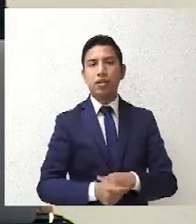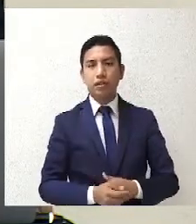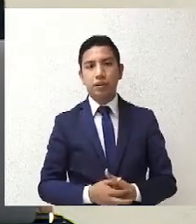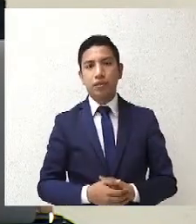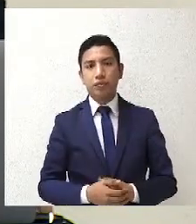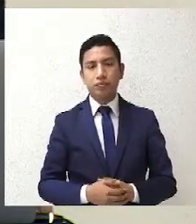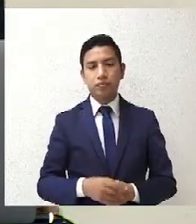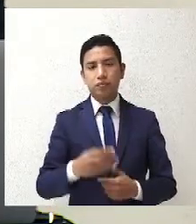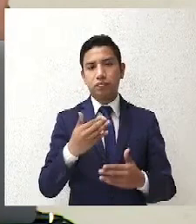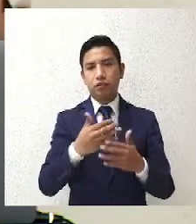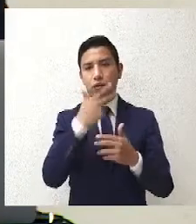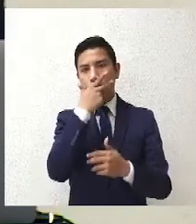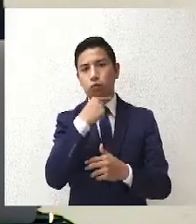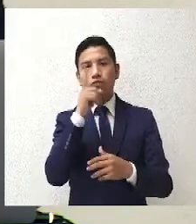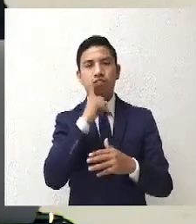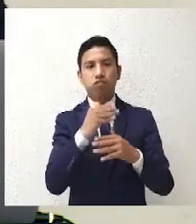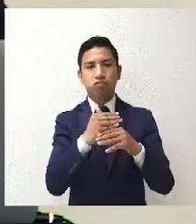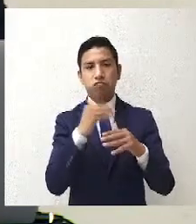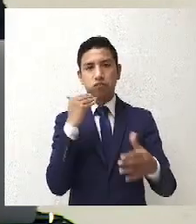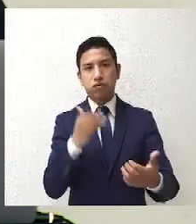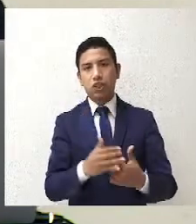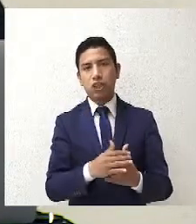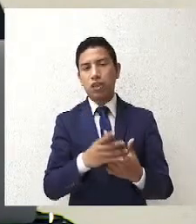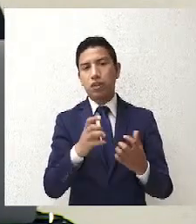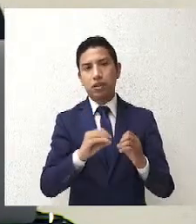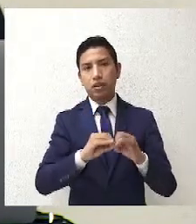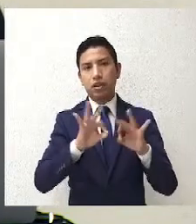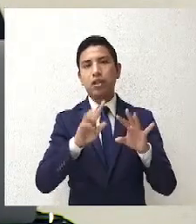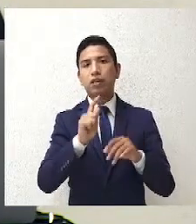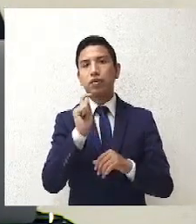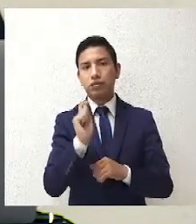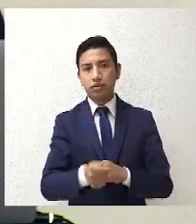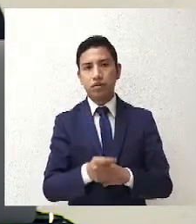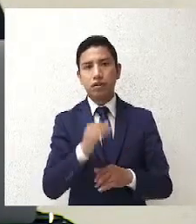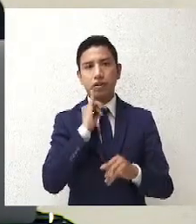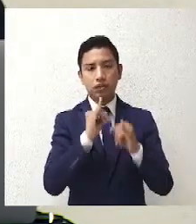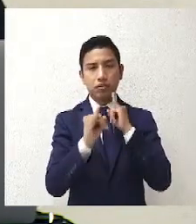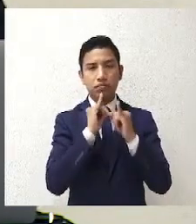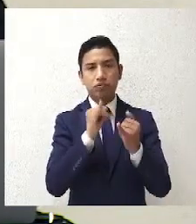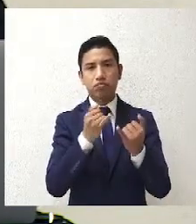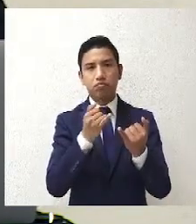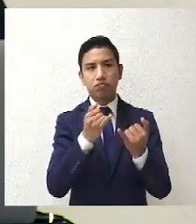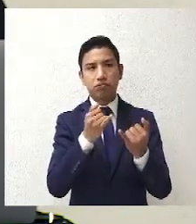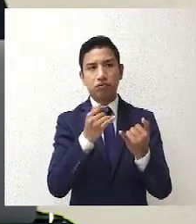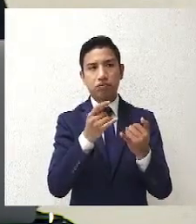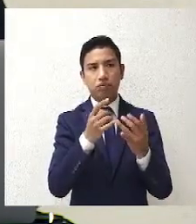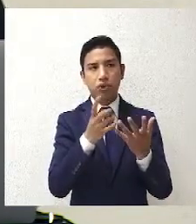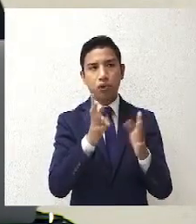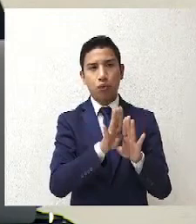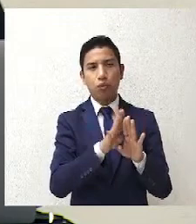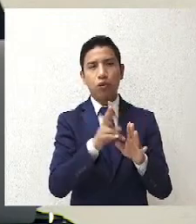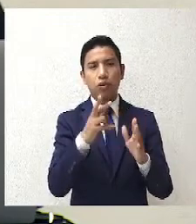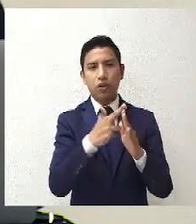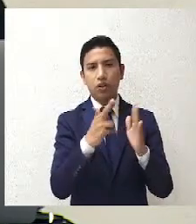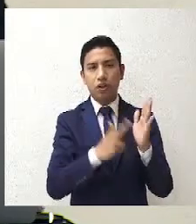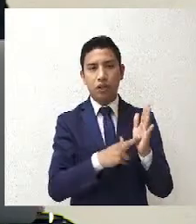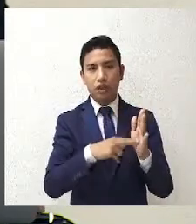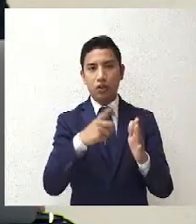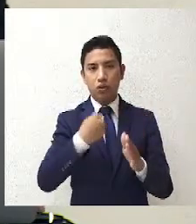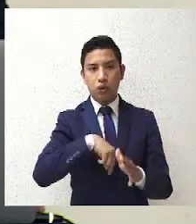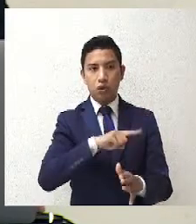de la paridad de género. Algo que tiene que quedar claro es que la interpretación de las normas no es neutral,